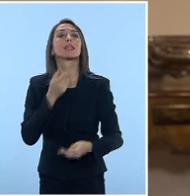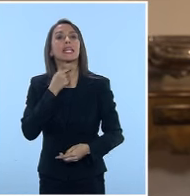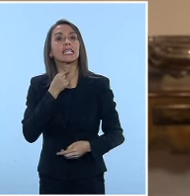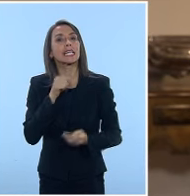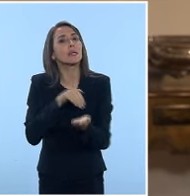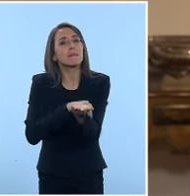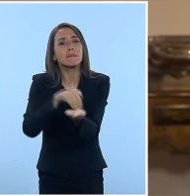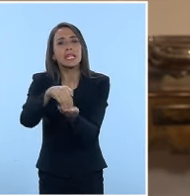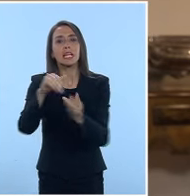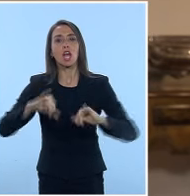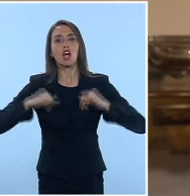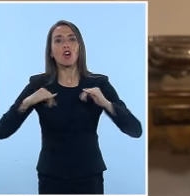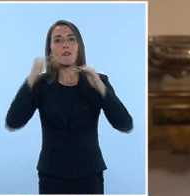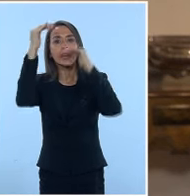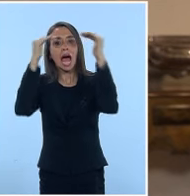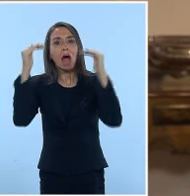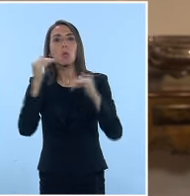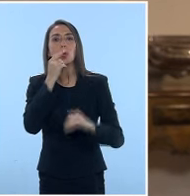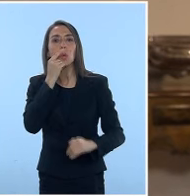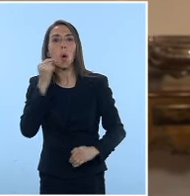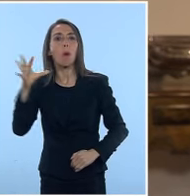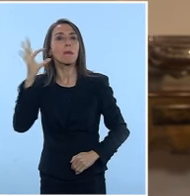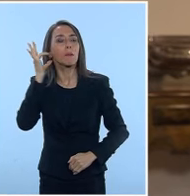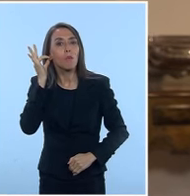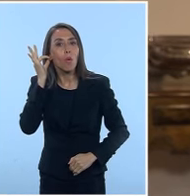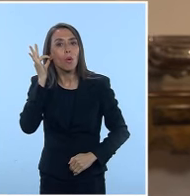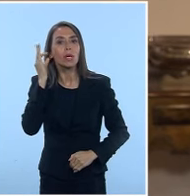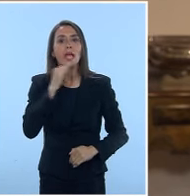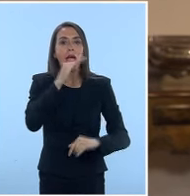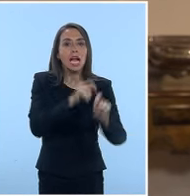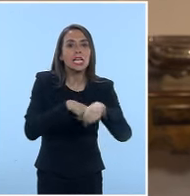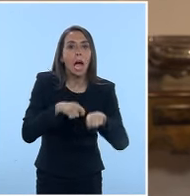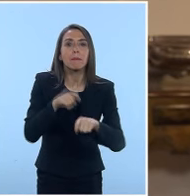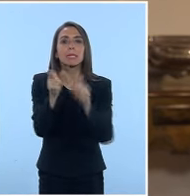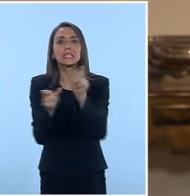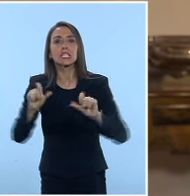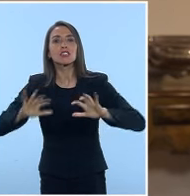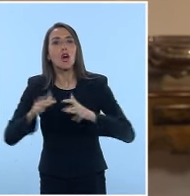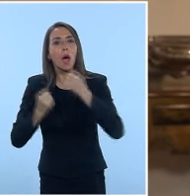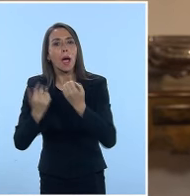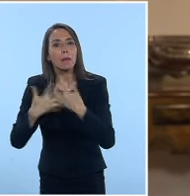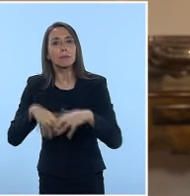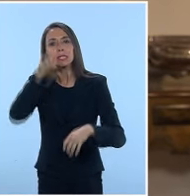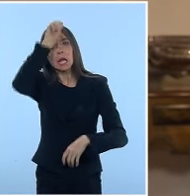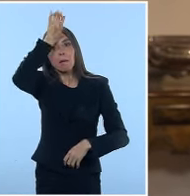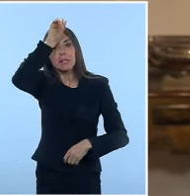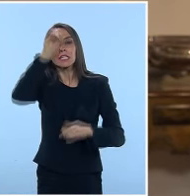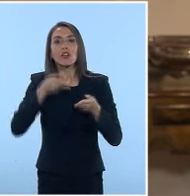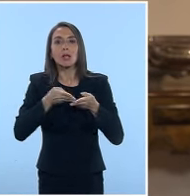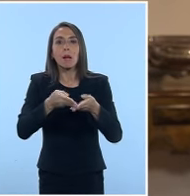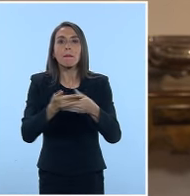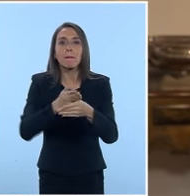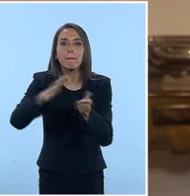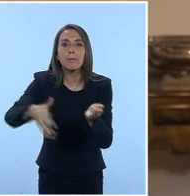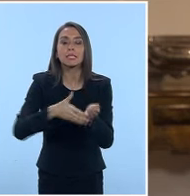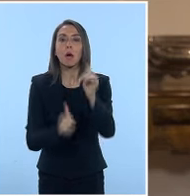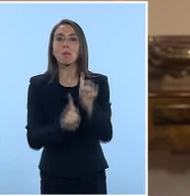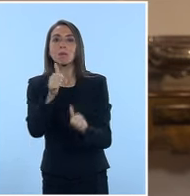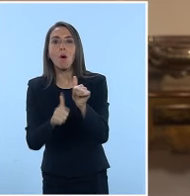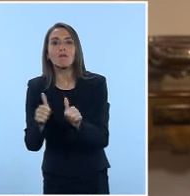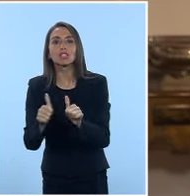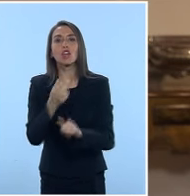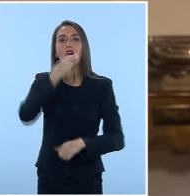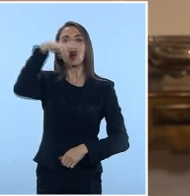que sean miles los jóvenes, adultos, hombres y mujeres, campesinos, emprendedores, mineros, pescadores, profesionales,